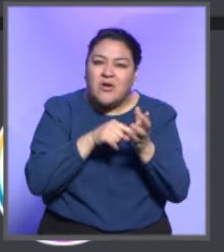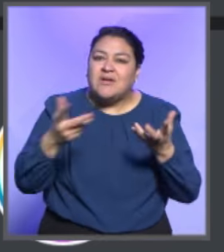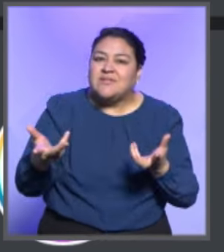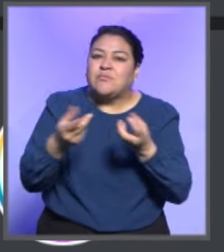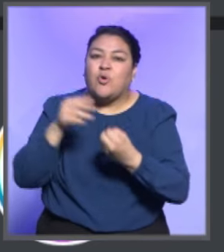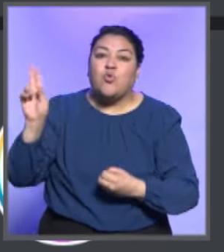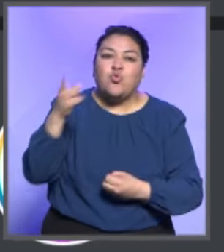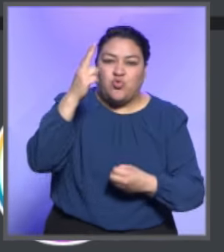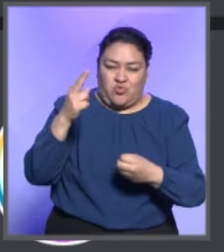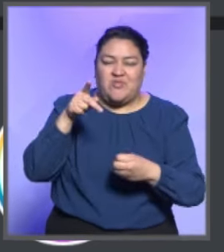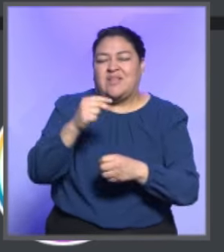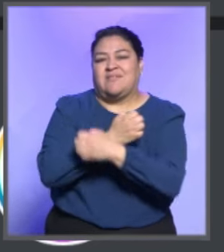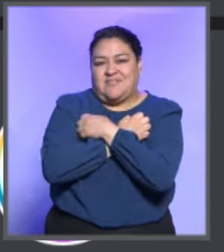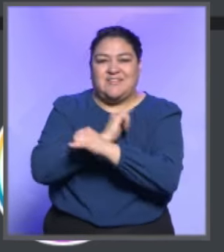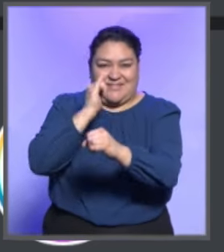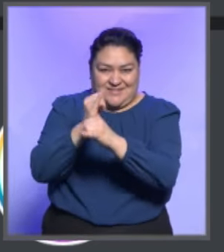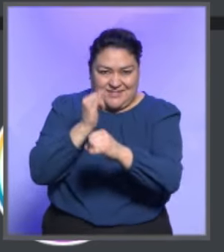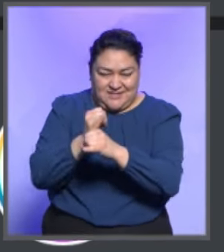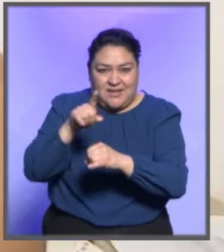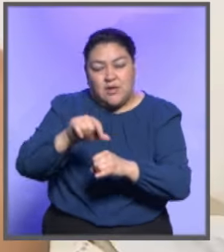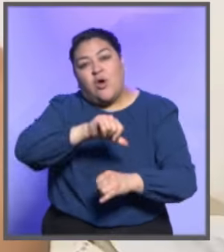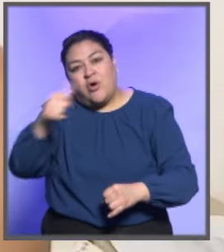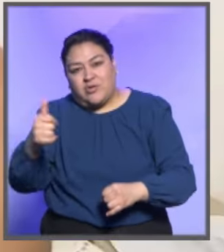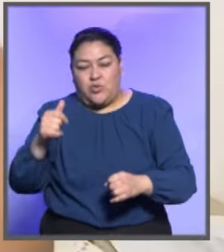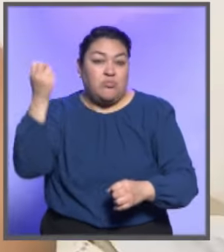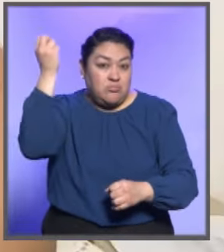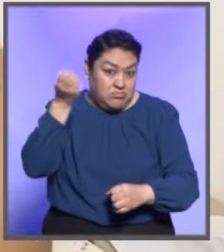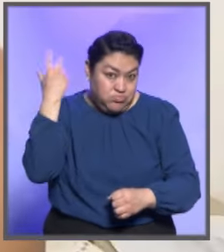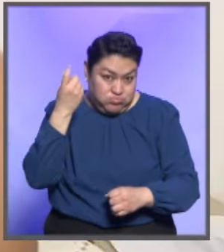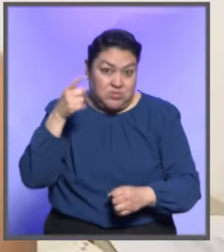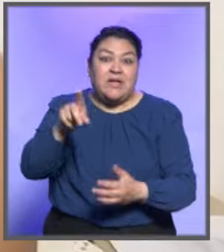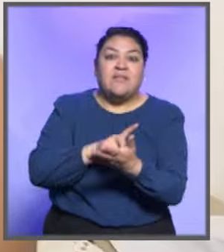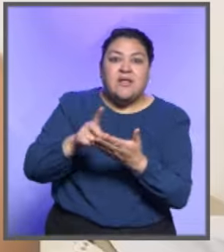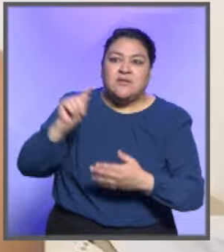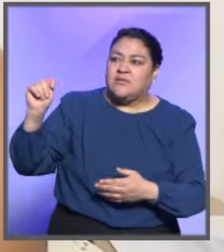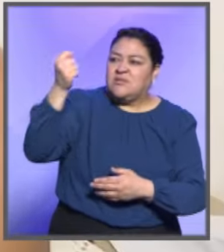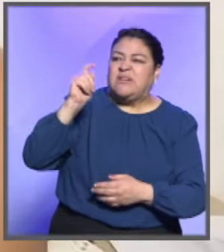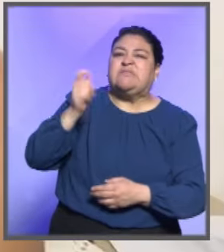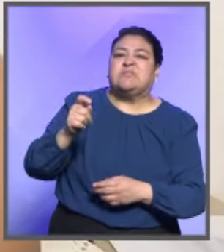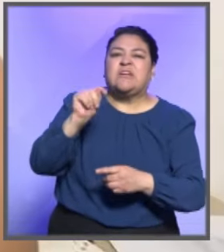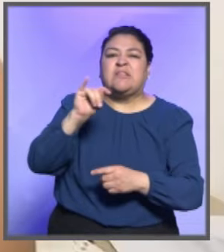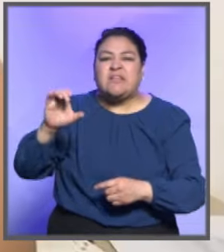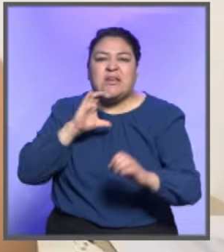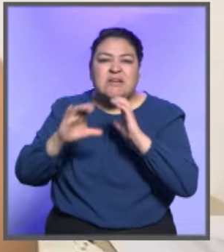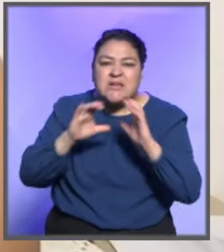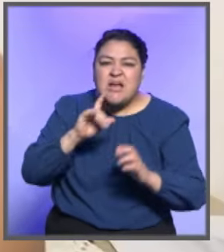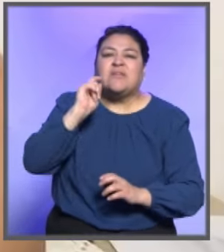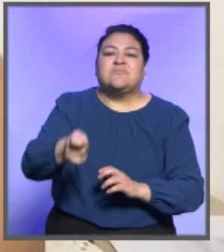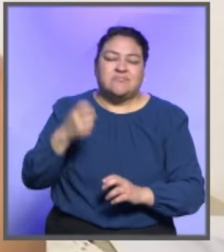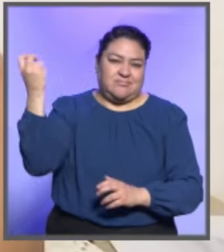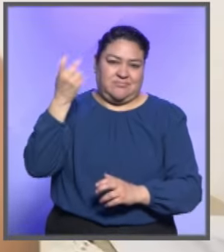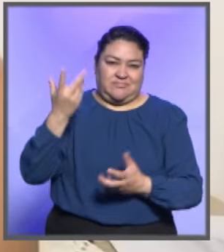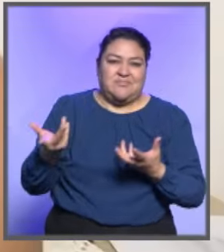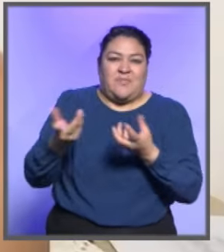colaboración con la Universidad Nacional de Educación a Distancia, y finalmente la Máster sobre Derecho y Tecnologías de la Información y las